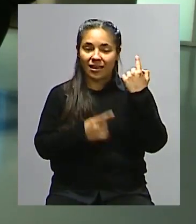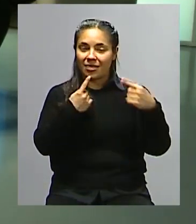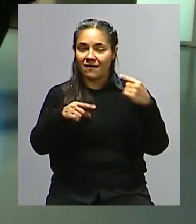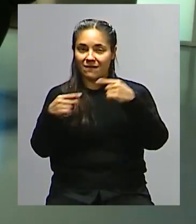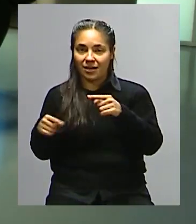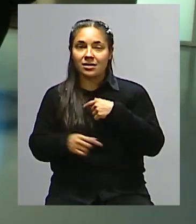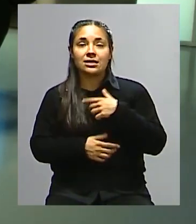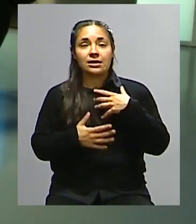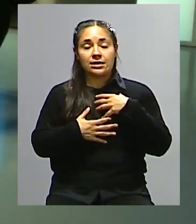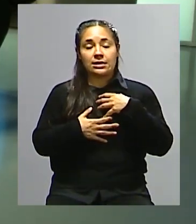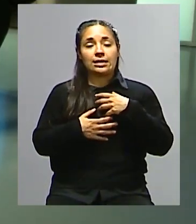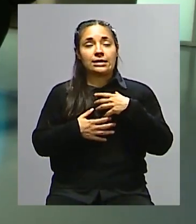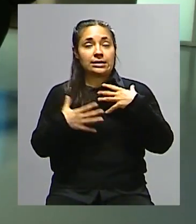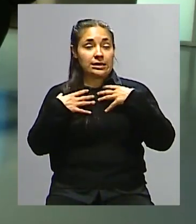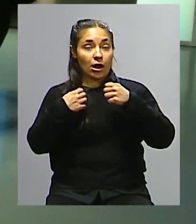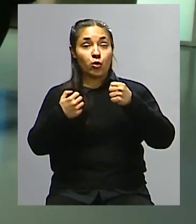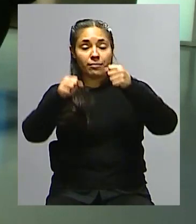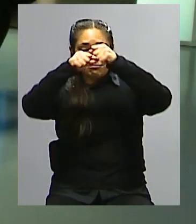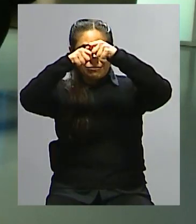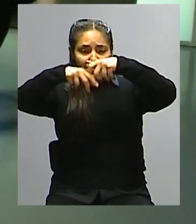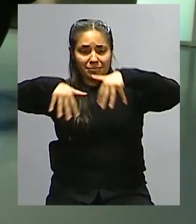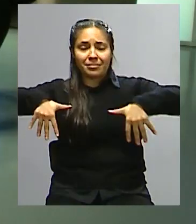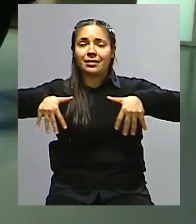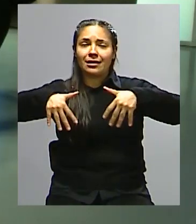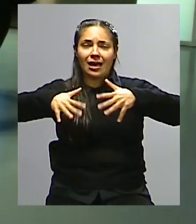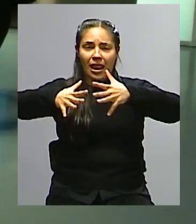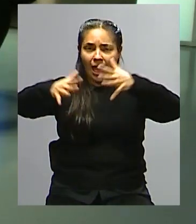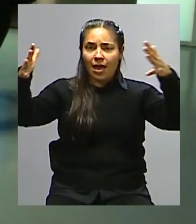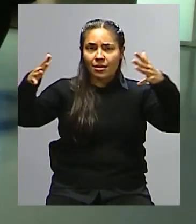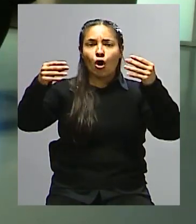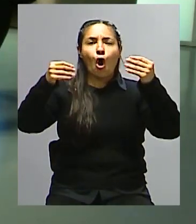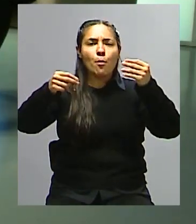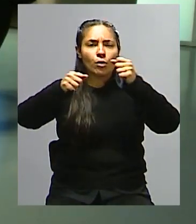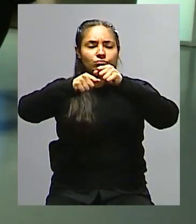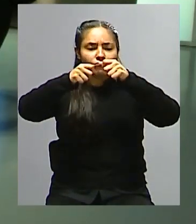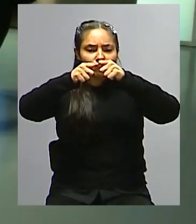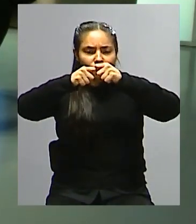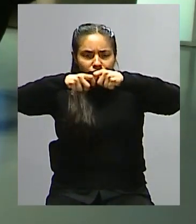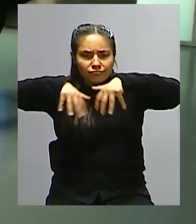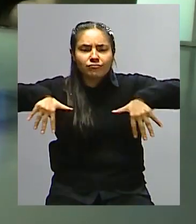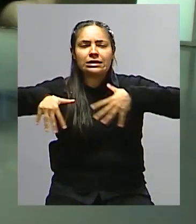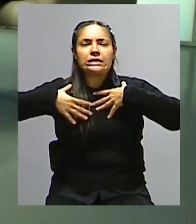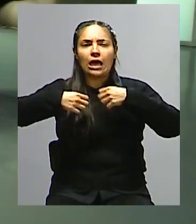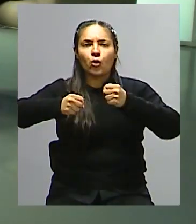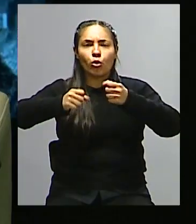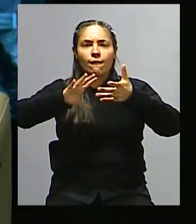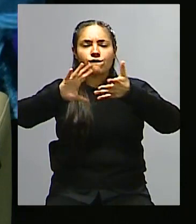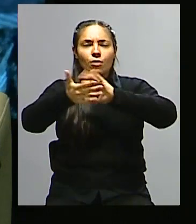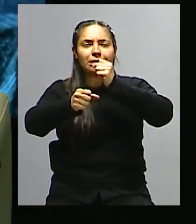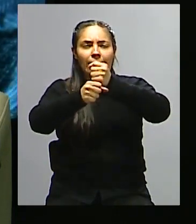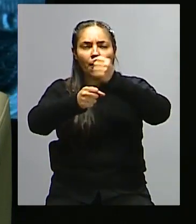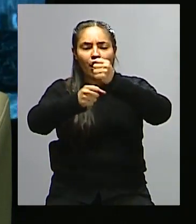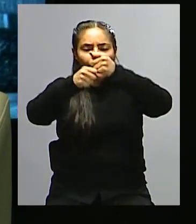uno entiende que el sistema de salud es tan amplio que hay distintos actores. ¿Cómo se divide el sistema de salud? Mira, los sistemas de salud,